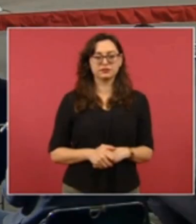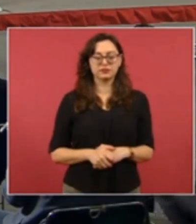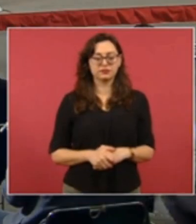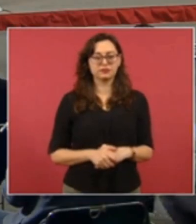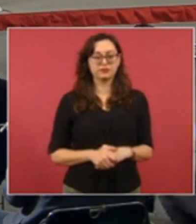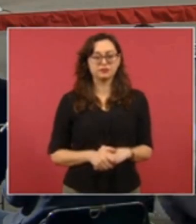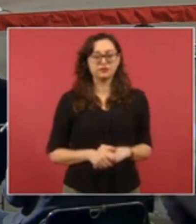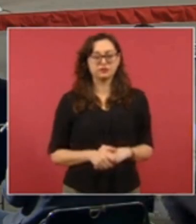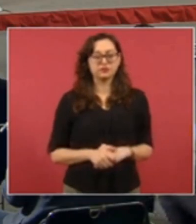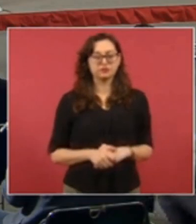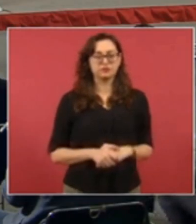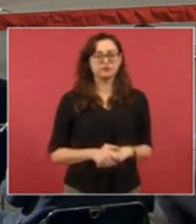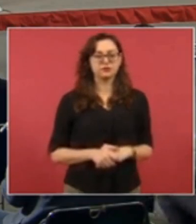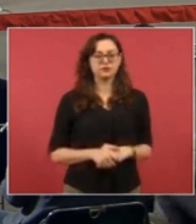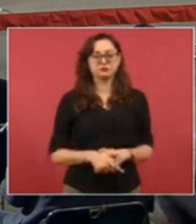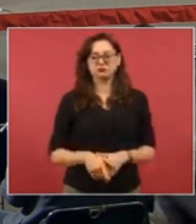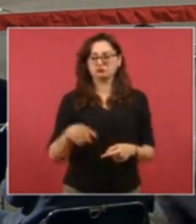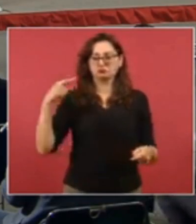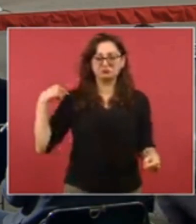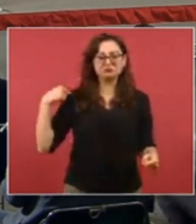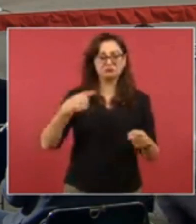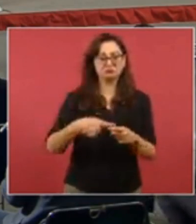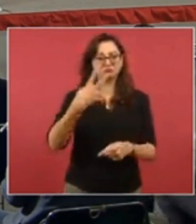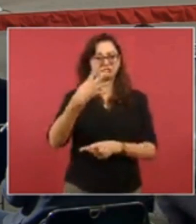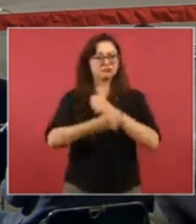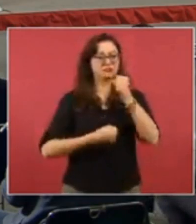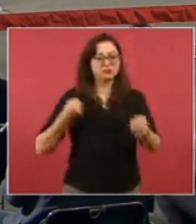considerablemente en los últimos años